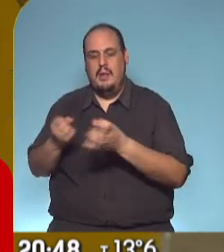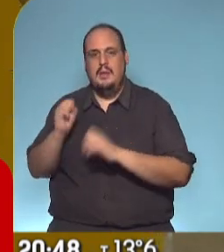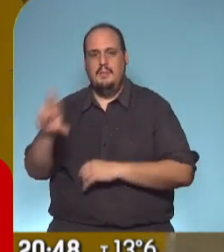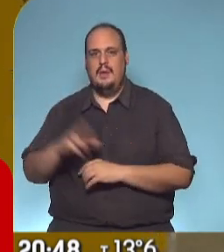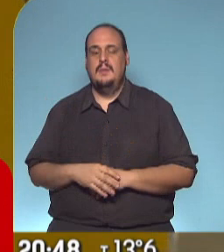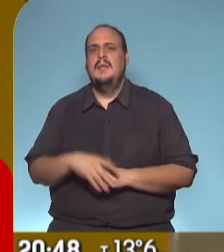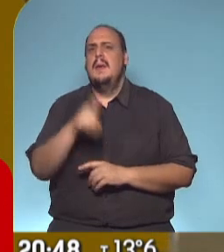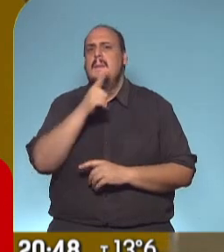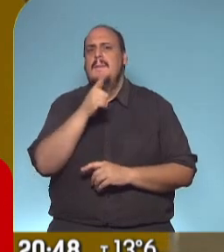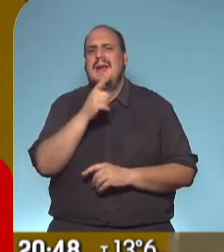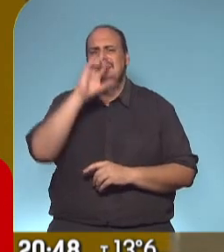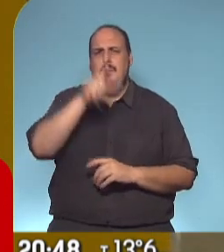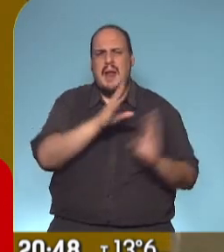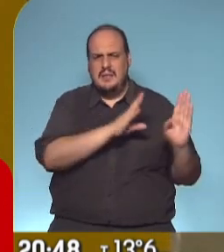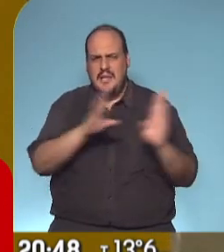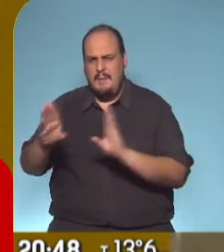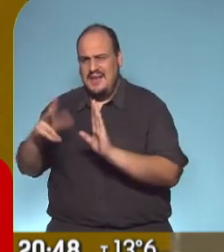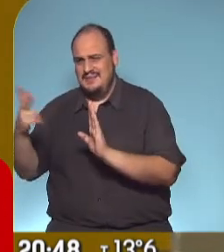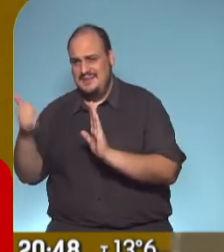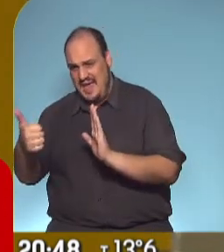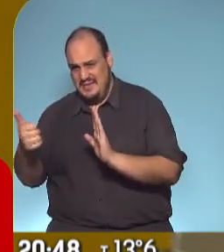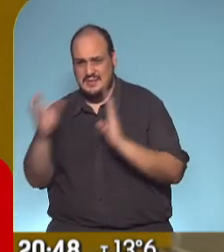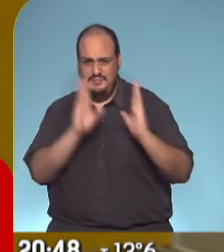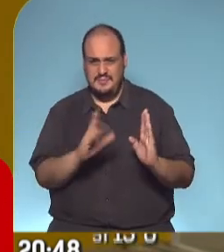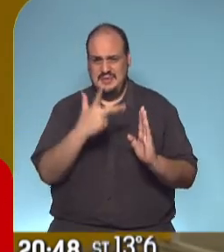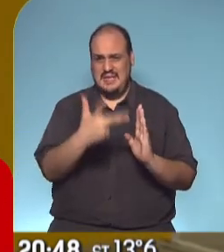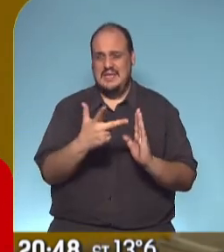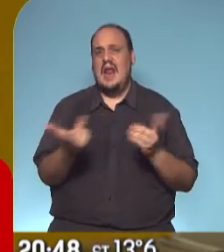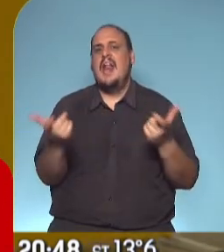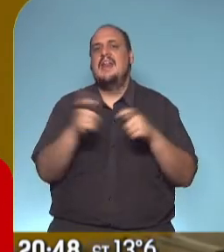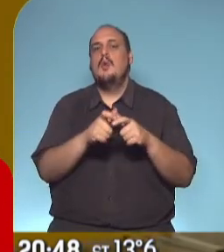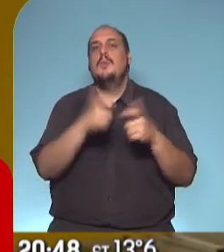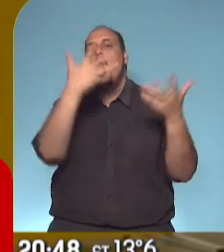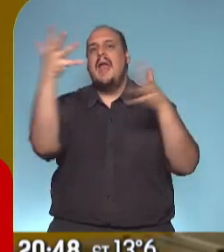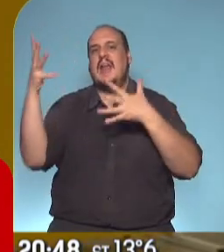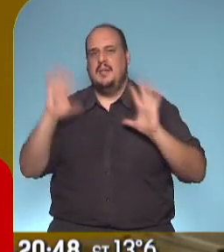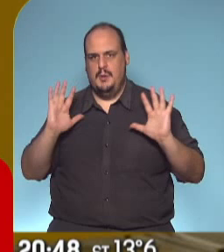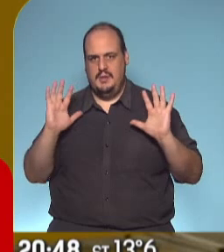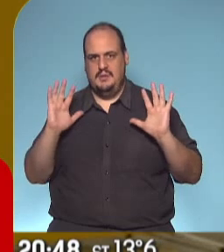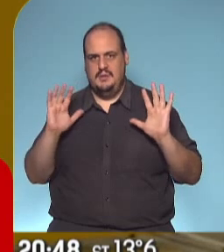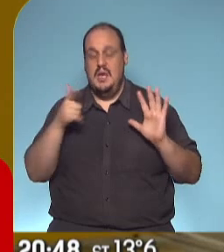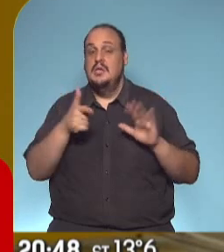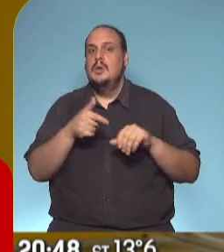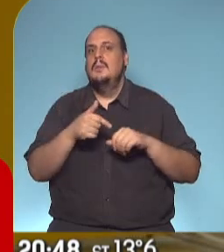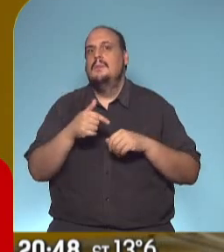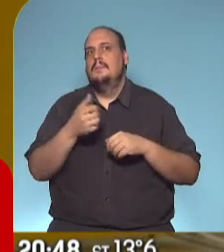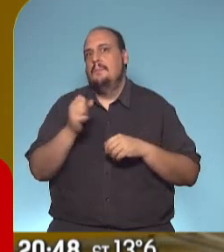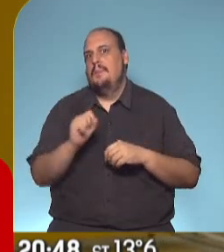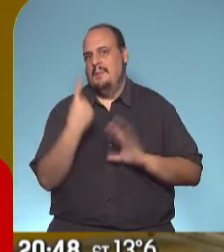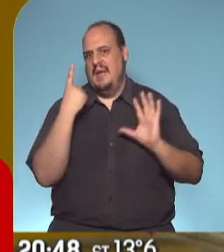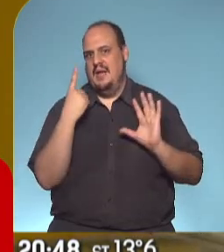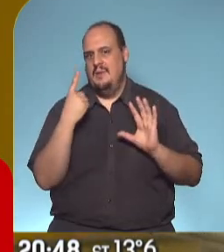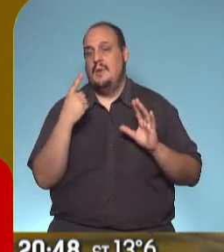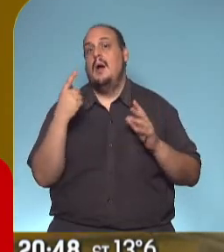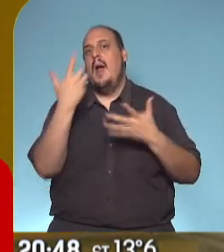que es en la tercera etapa del plan de seis etapas, que empiecen reuniones al aire libre. Que es un primer paso. Porque al aire libre hay mucho